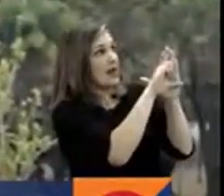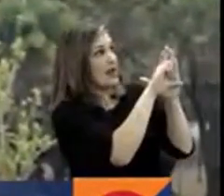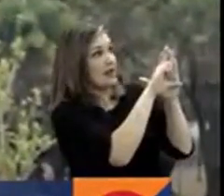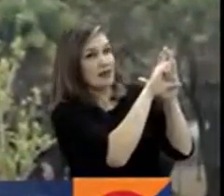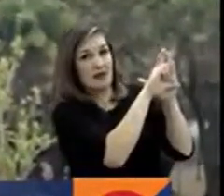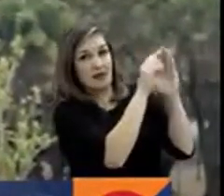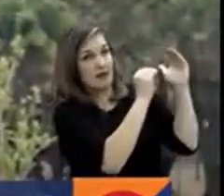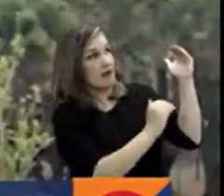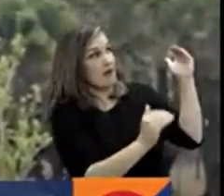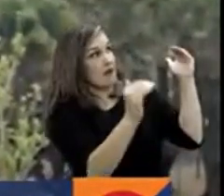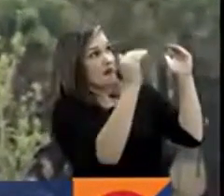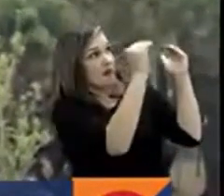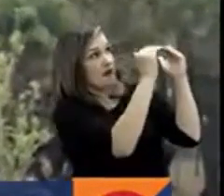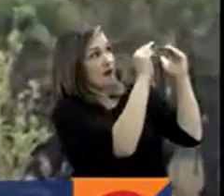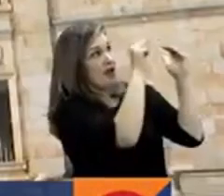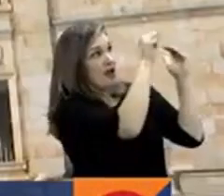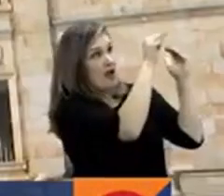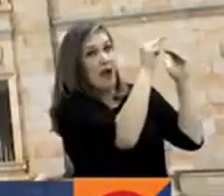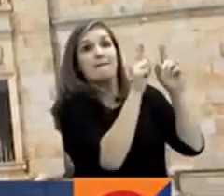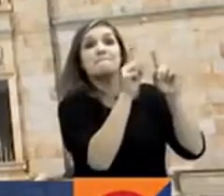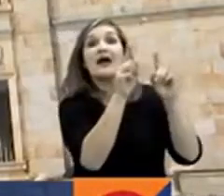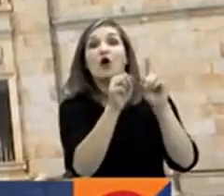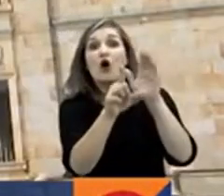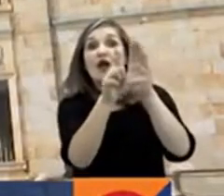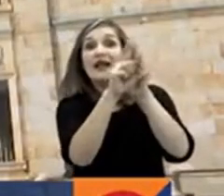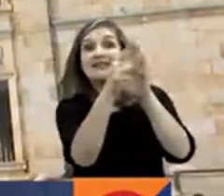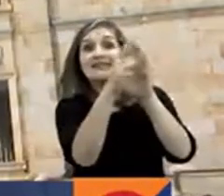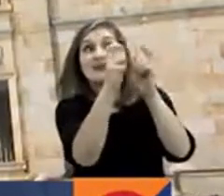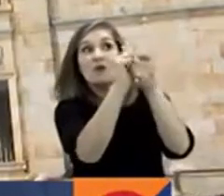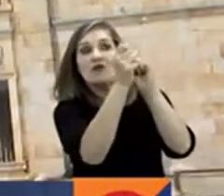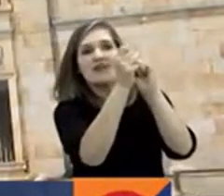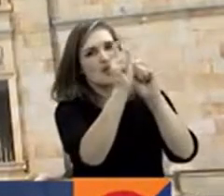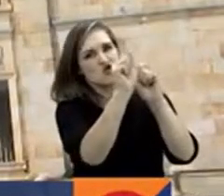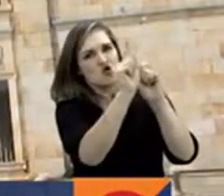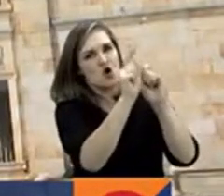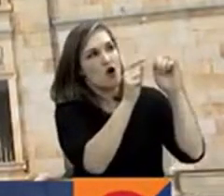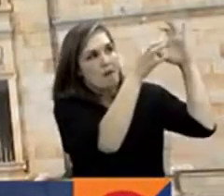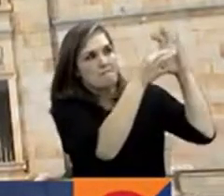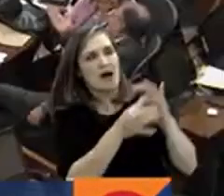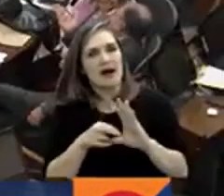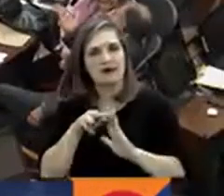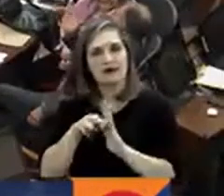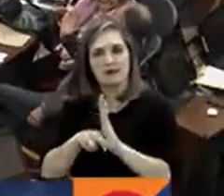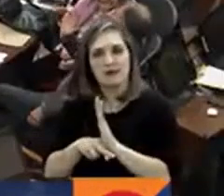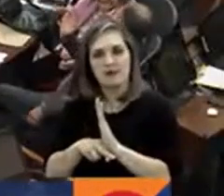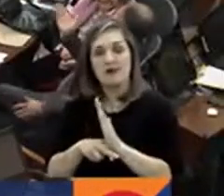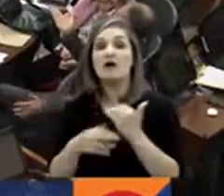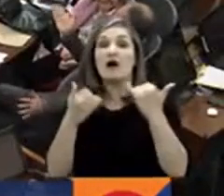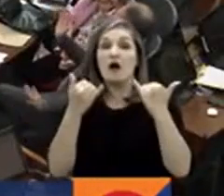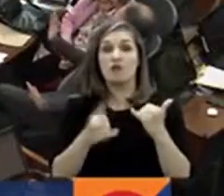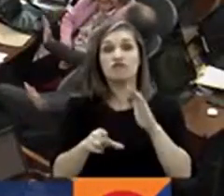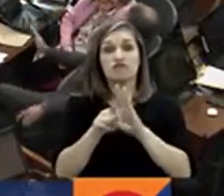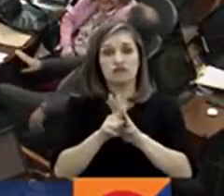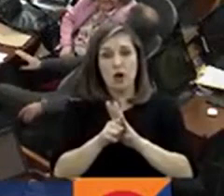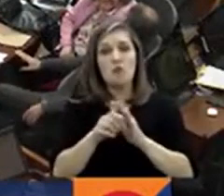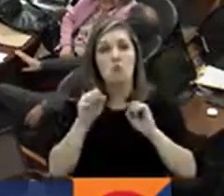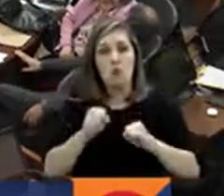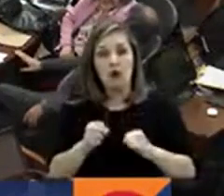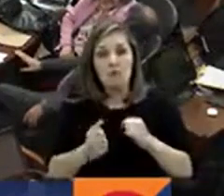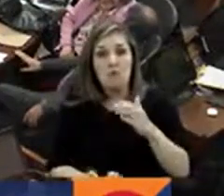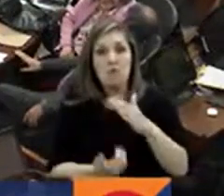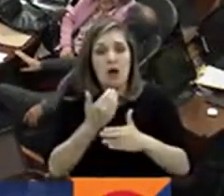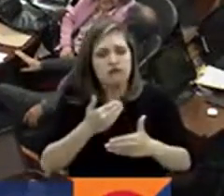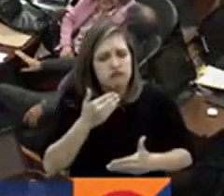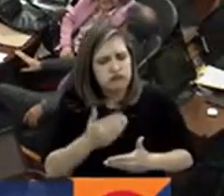ahí sí tendríamos un camino distinto. Según el pacto histórico, la ley puede ser discutida en sesiones extraordinarias y esperan que el